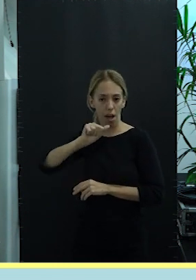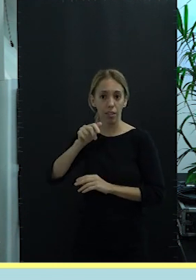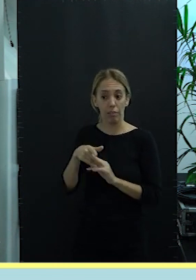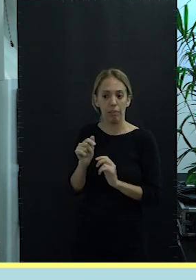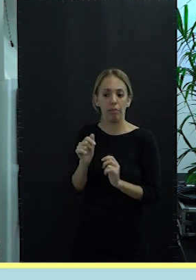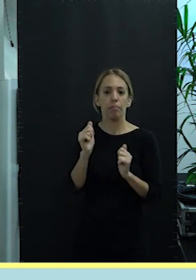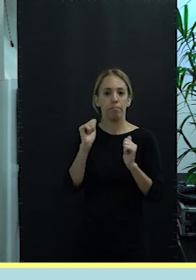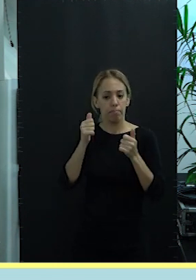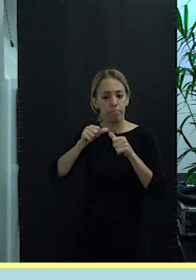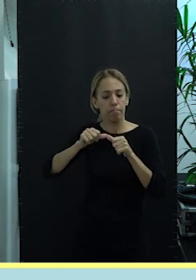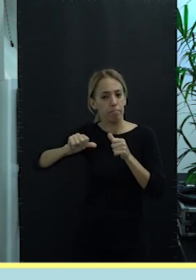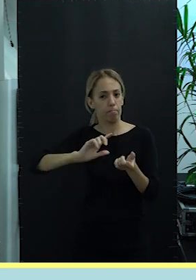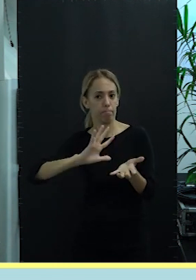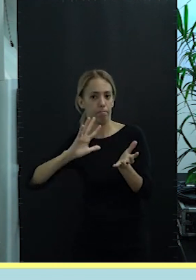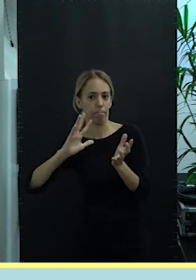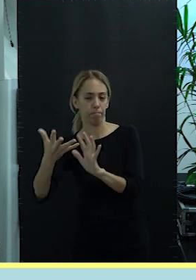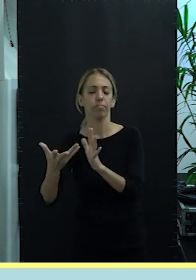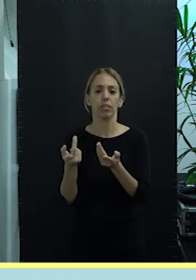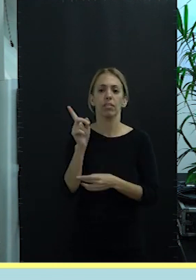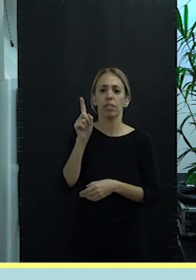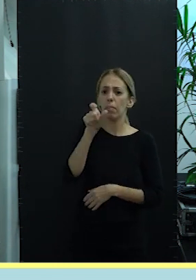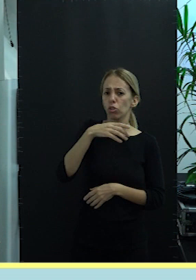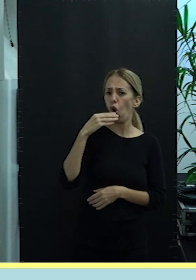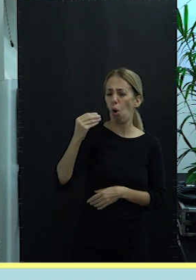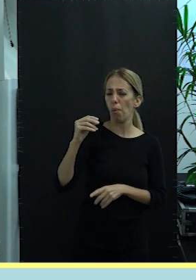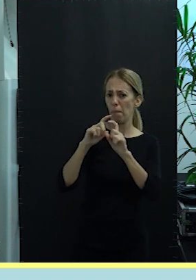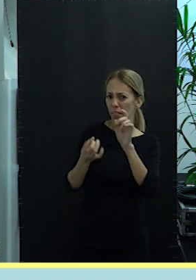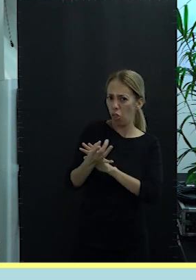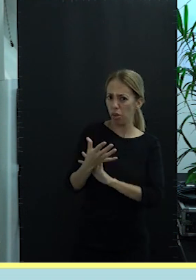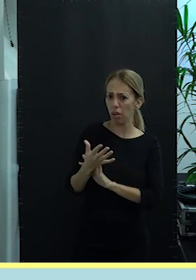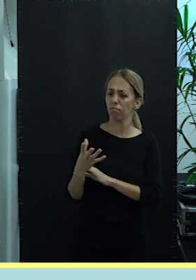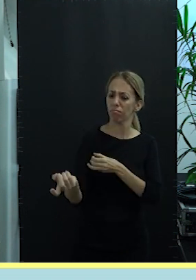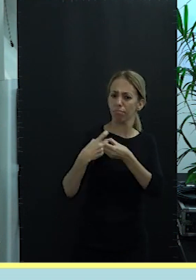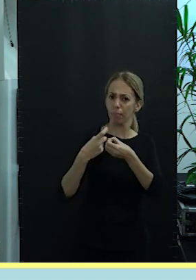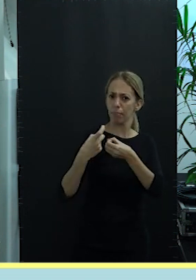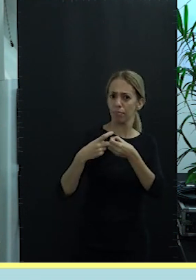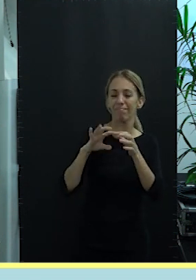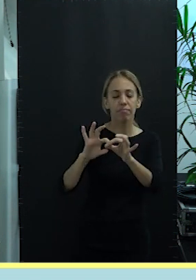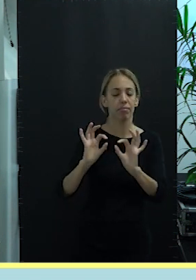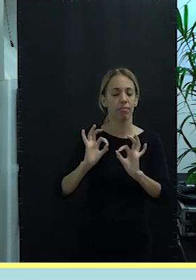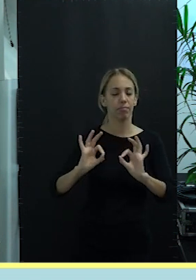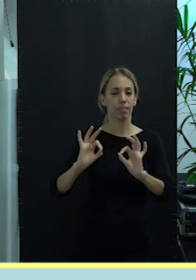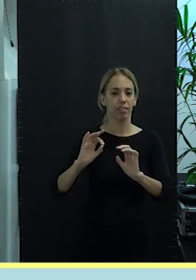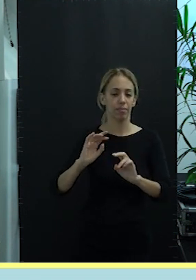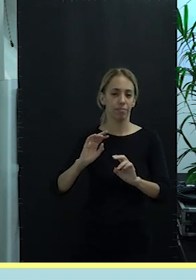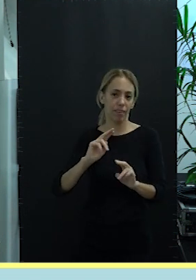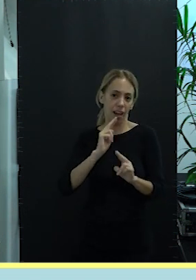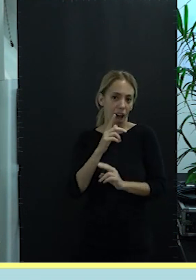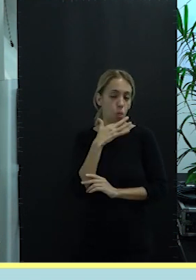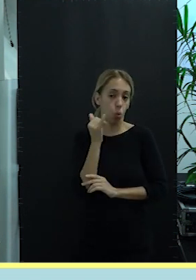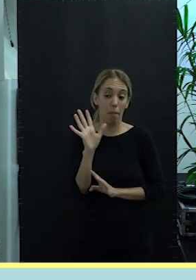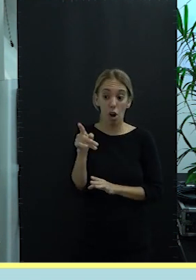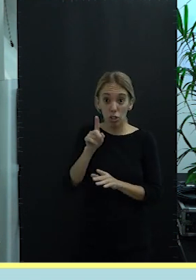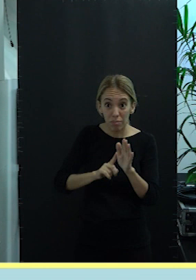convertiremos en la falúa. Seguiremos incorporando jóvenes emprendedores azules. Y todo esto no sería posible sin